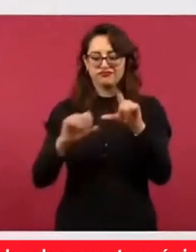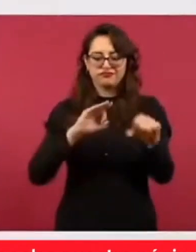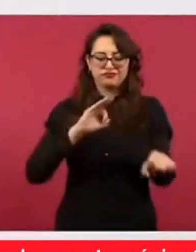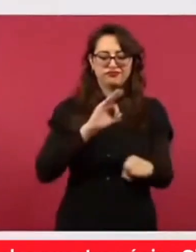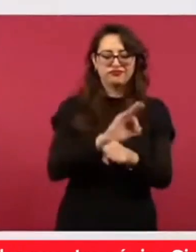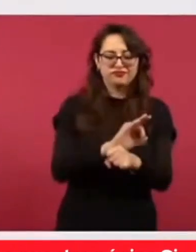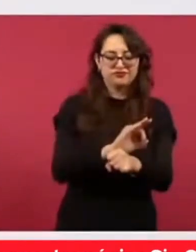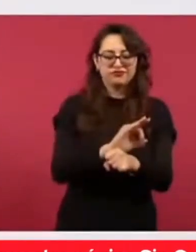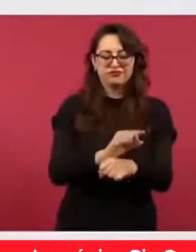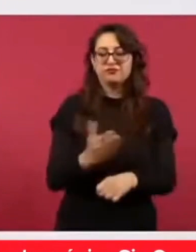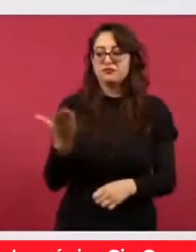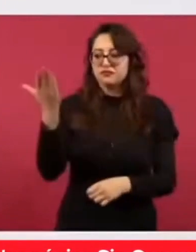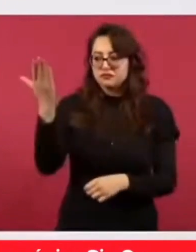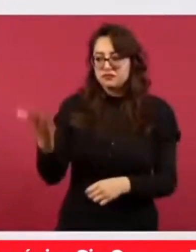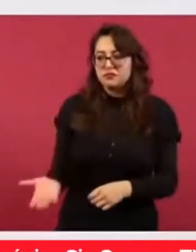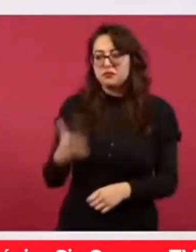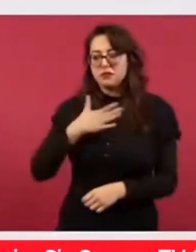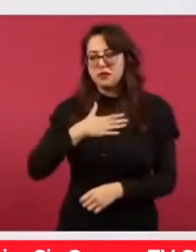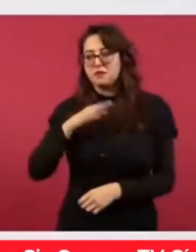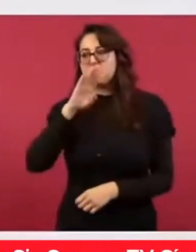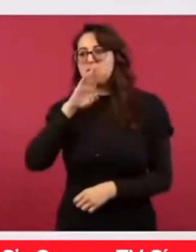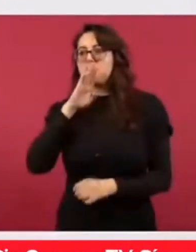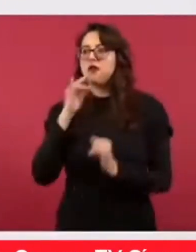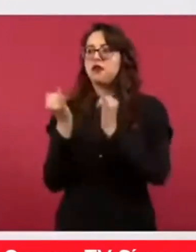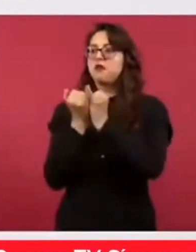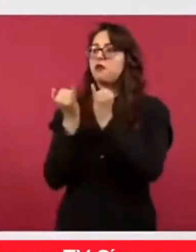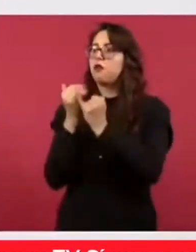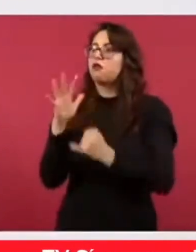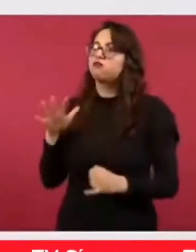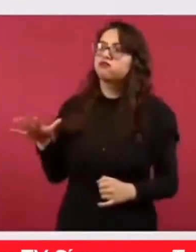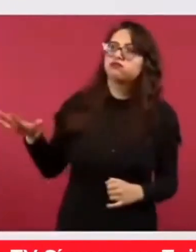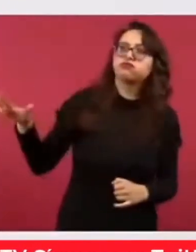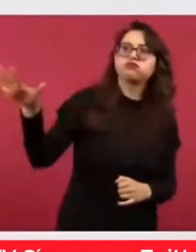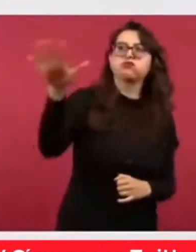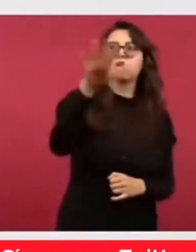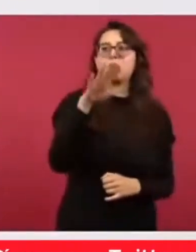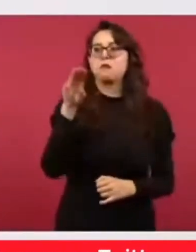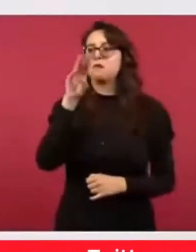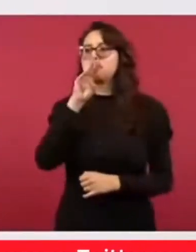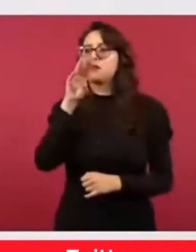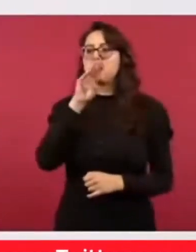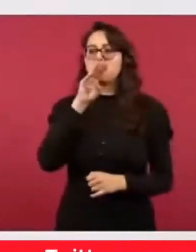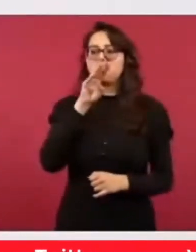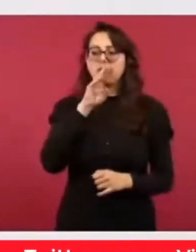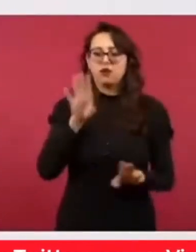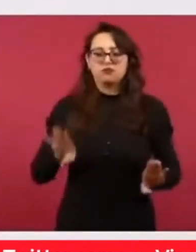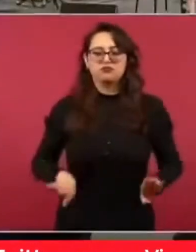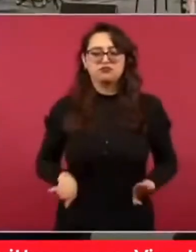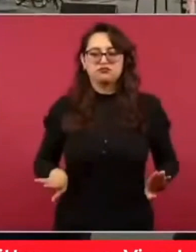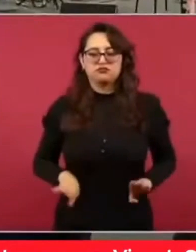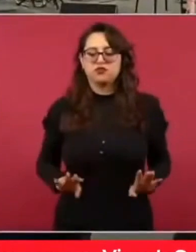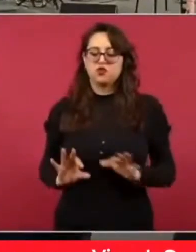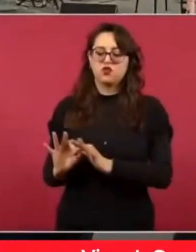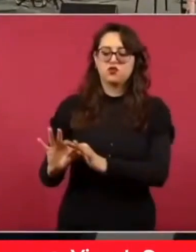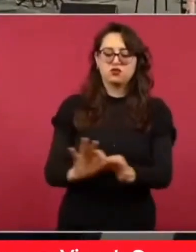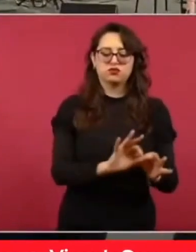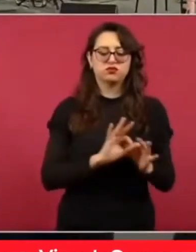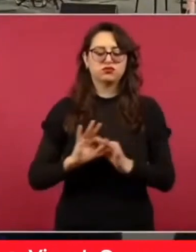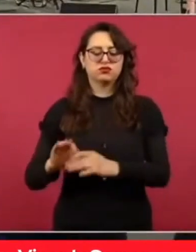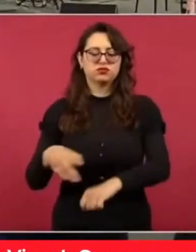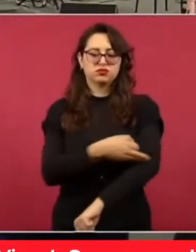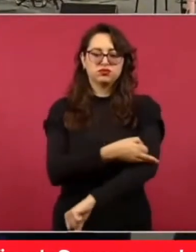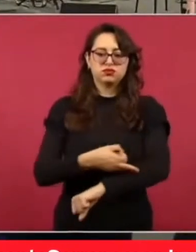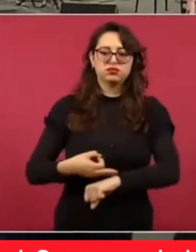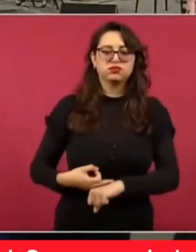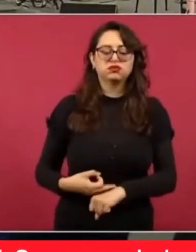nuestro pueblo es y será un referente a nivel mundial de unión familiar. Gracias